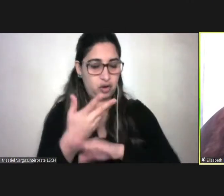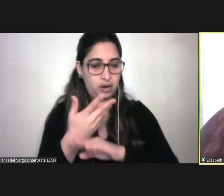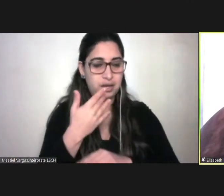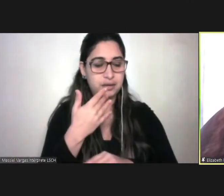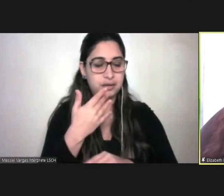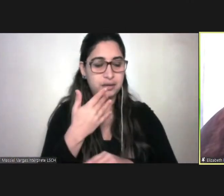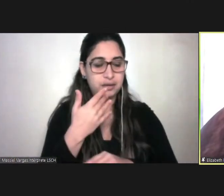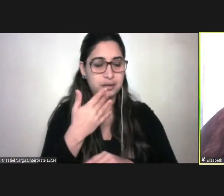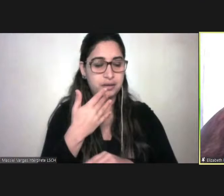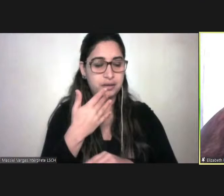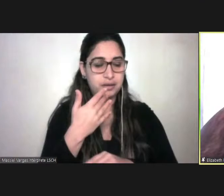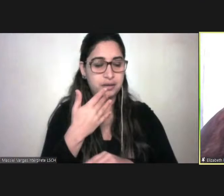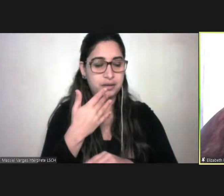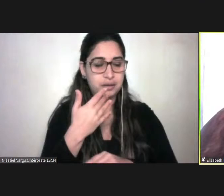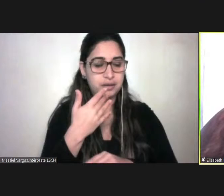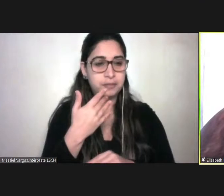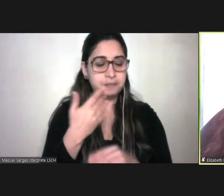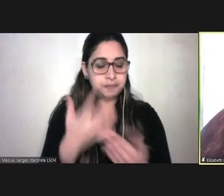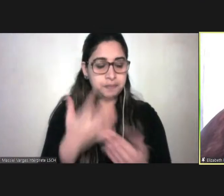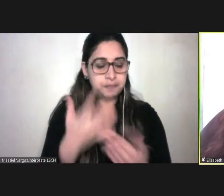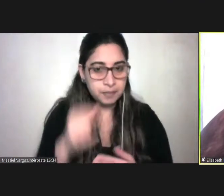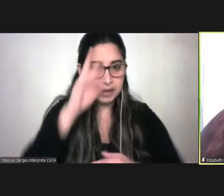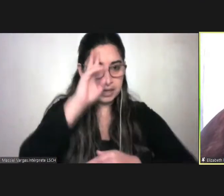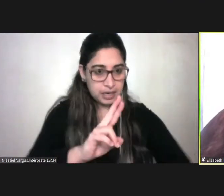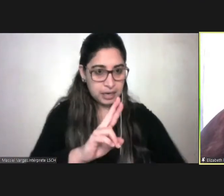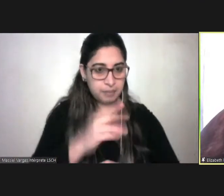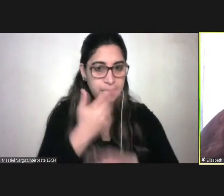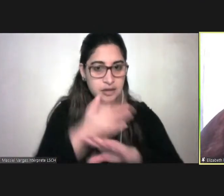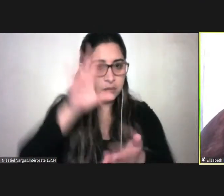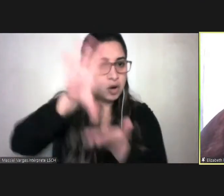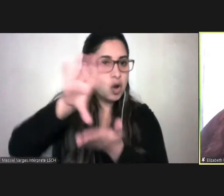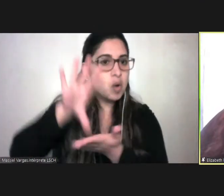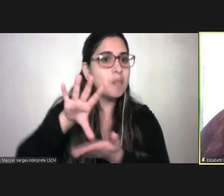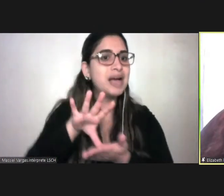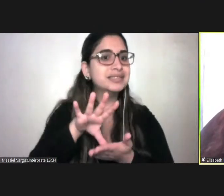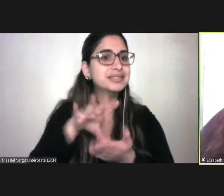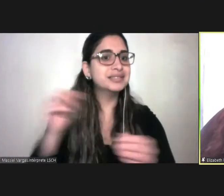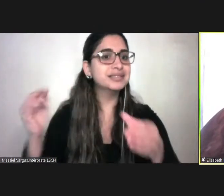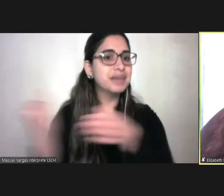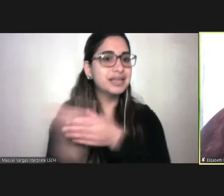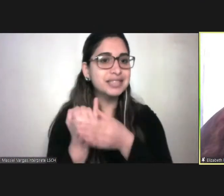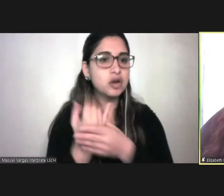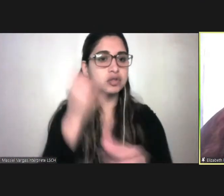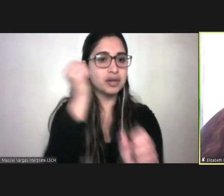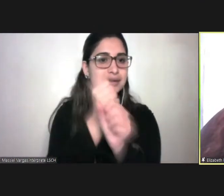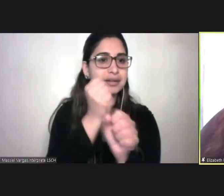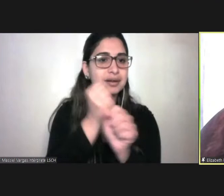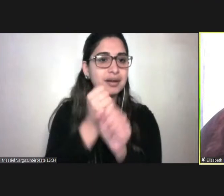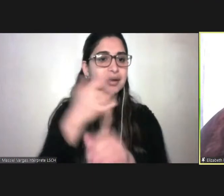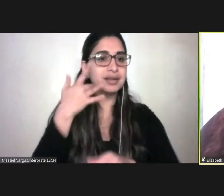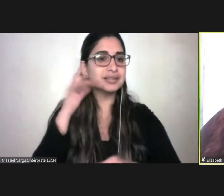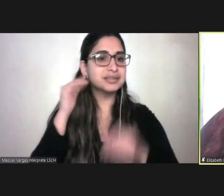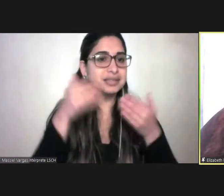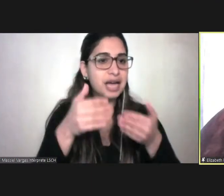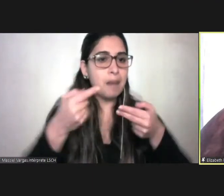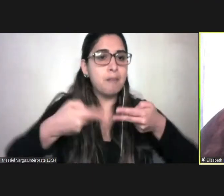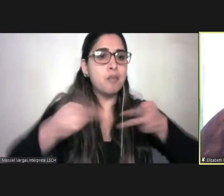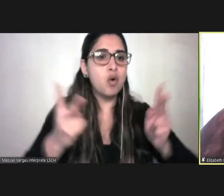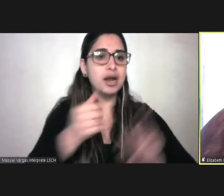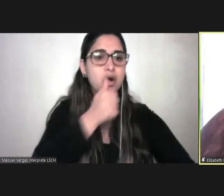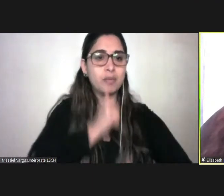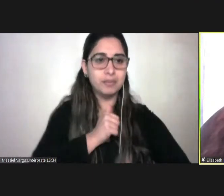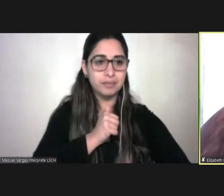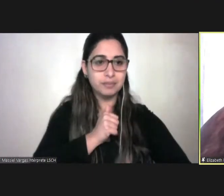El respeto y la vida plena son los pilares para un país más inclusivo en materia de laboral sea tanto el sector público o privado.